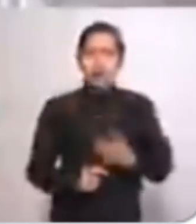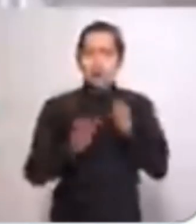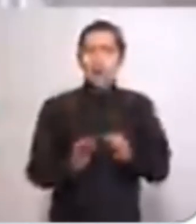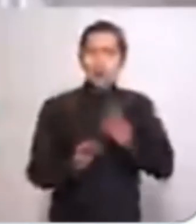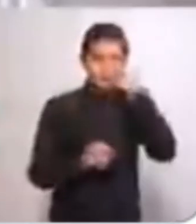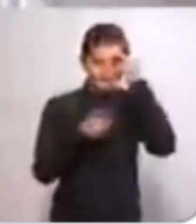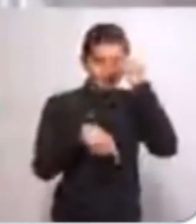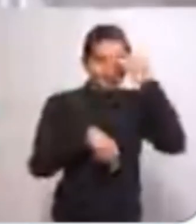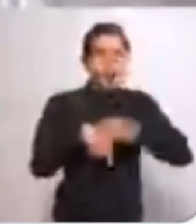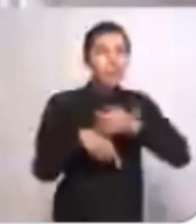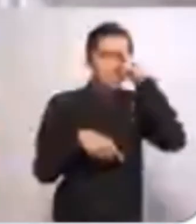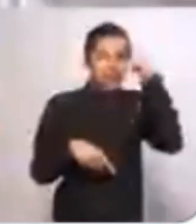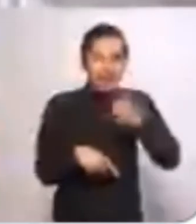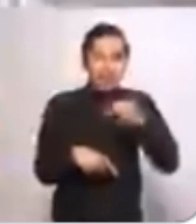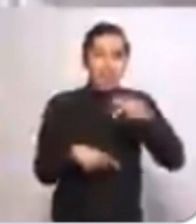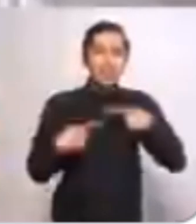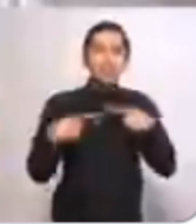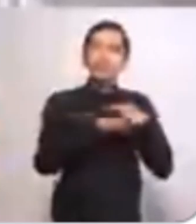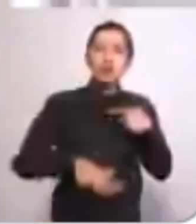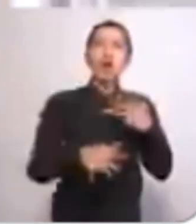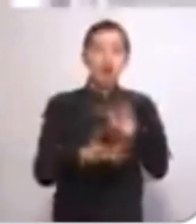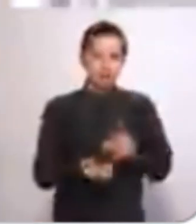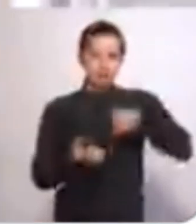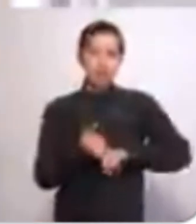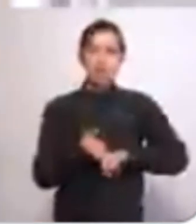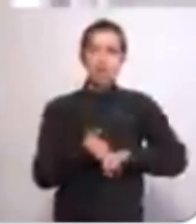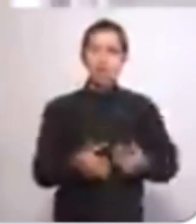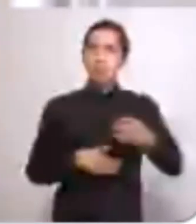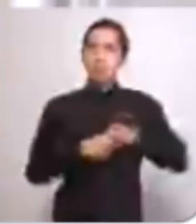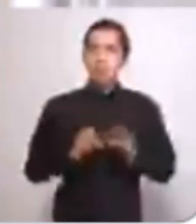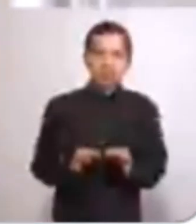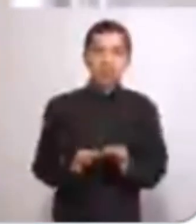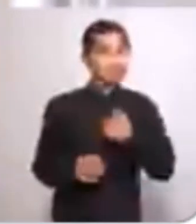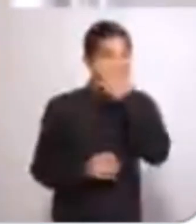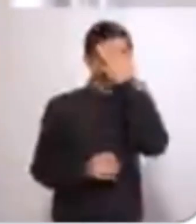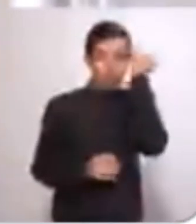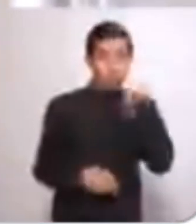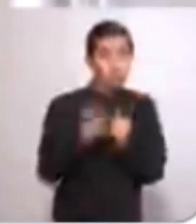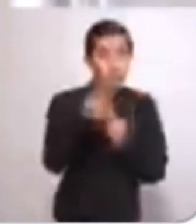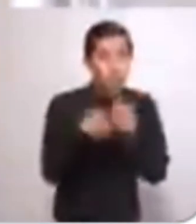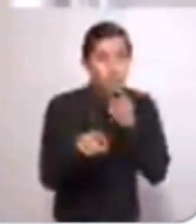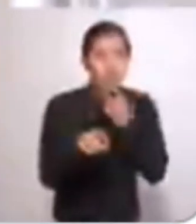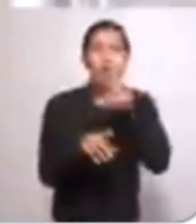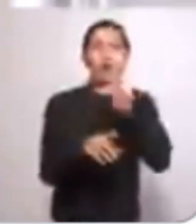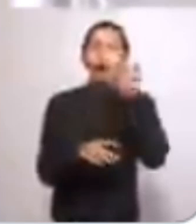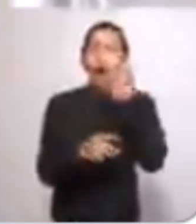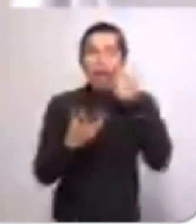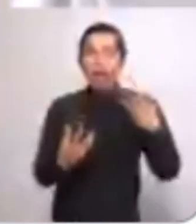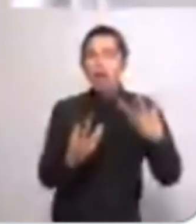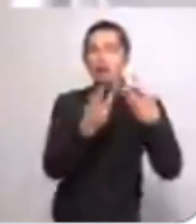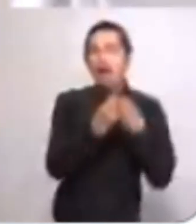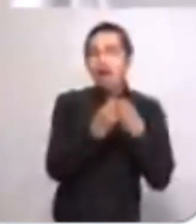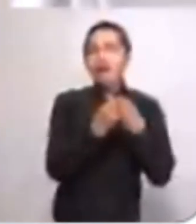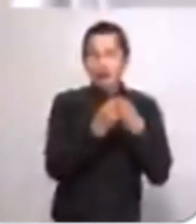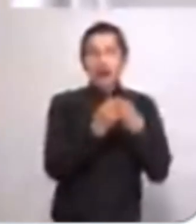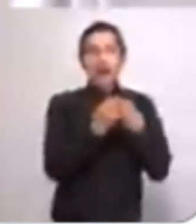tenemos memoria y tenemos dignidad. No sea usted cómplice de los que han pretendido